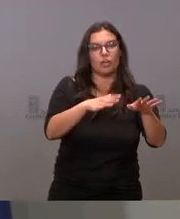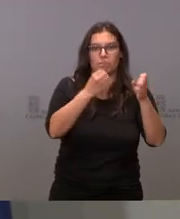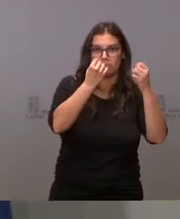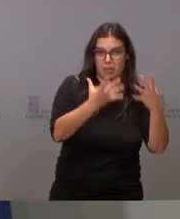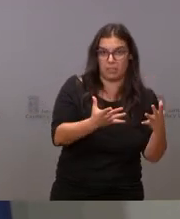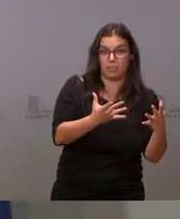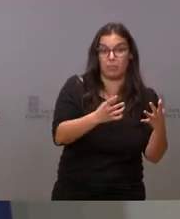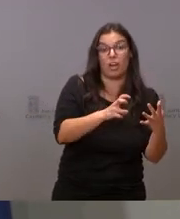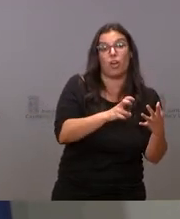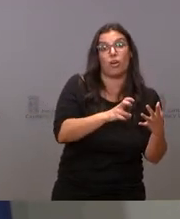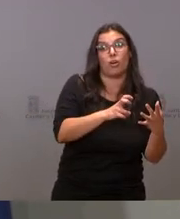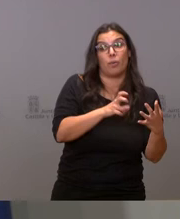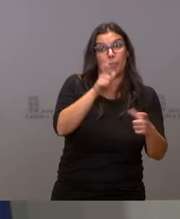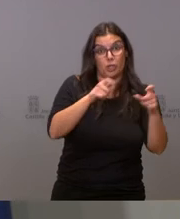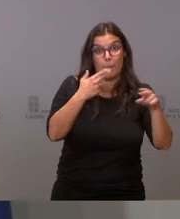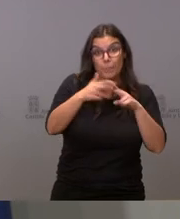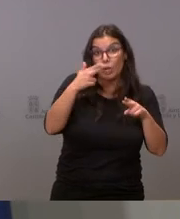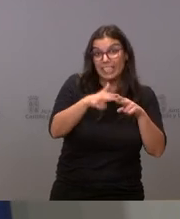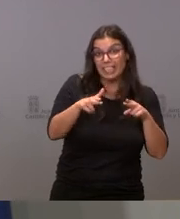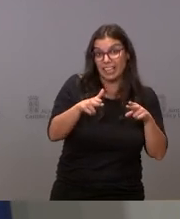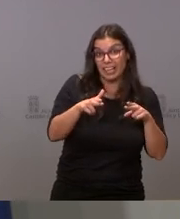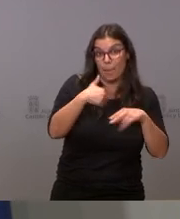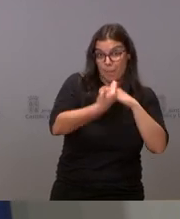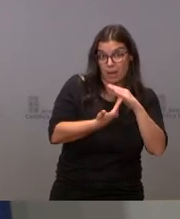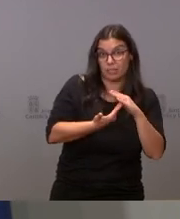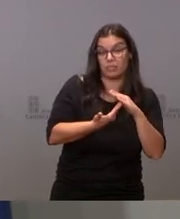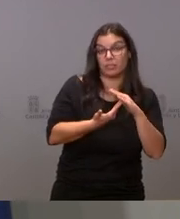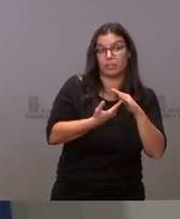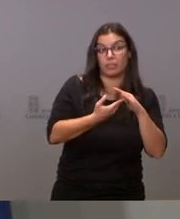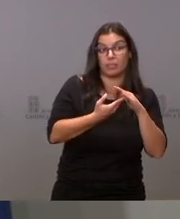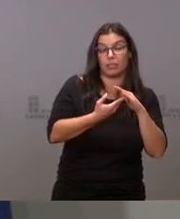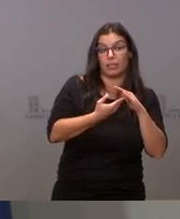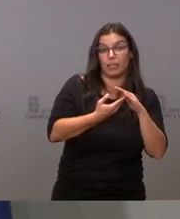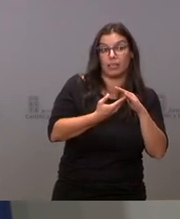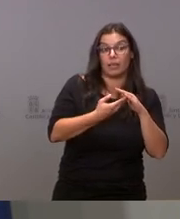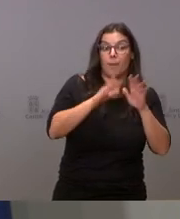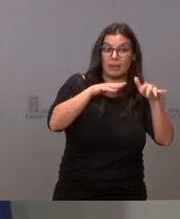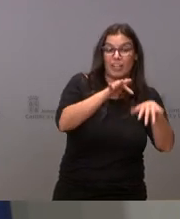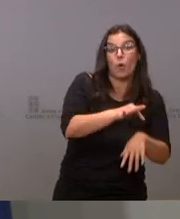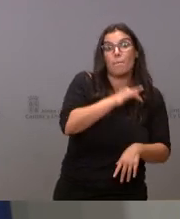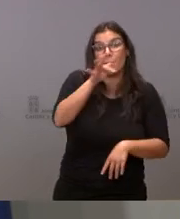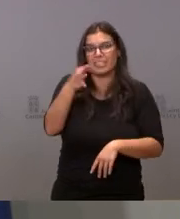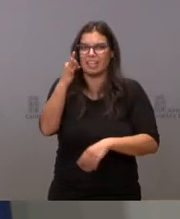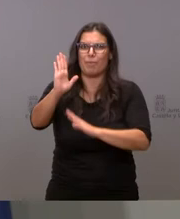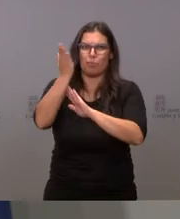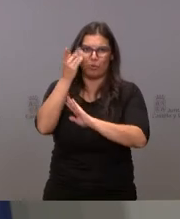se dedica a la vida política quien trabaja en administración lo que tiene que hacer es propuestas